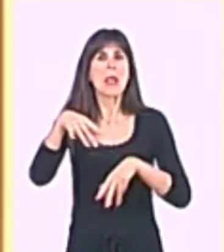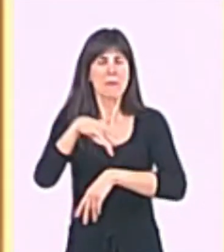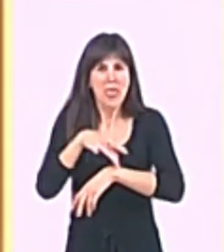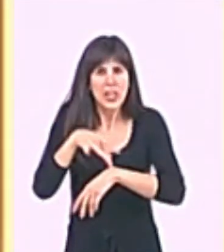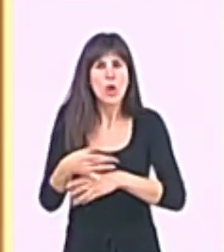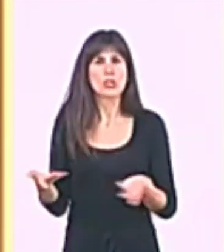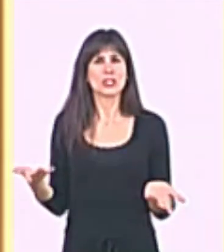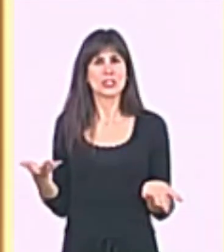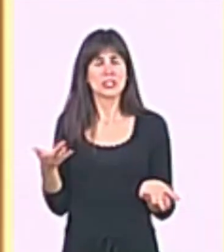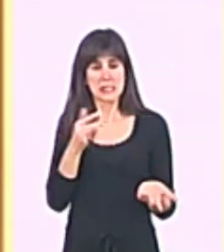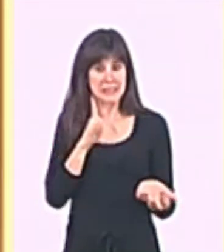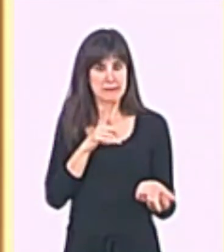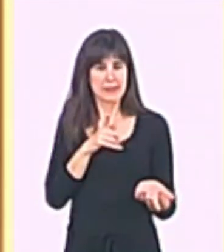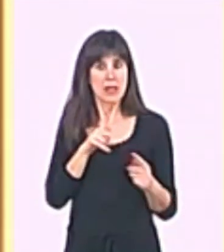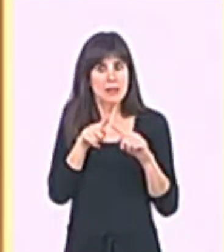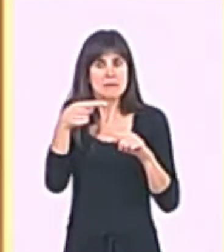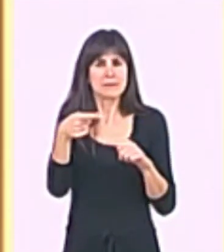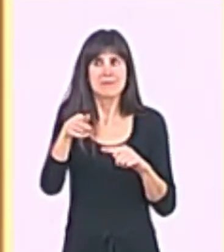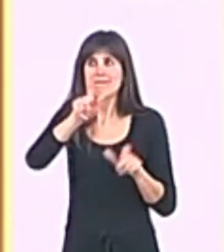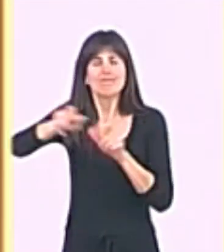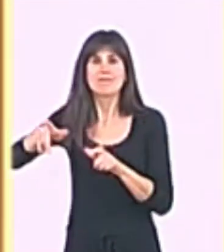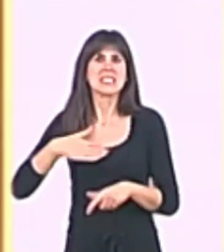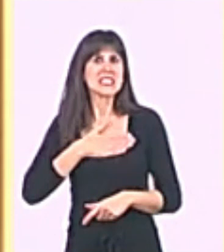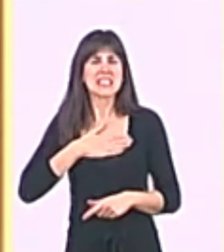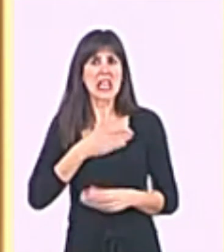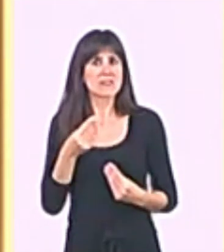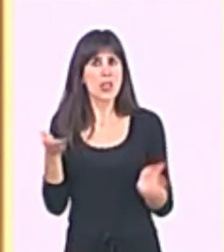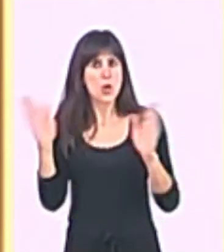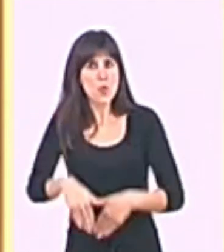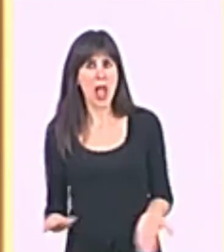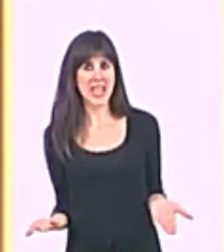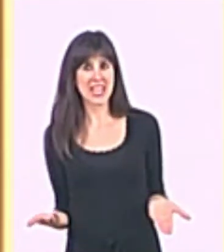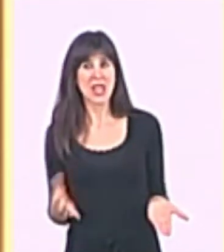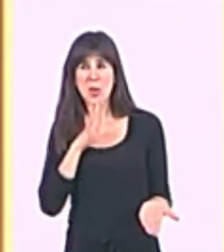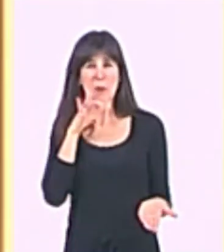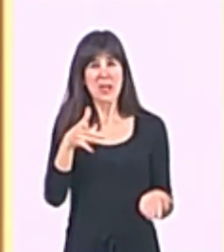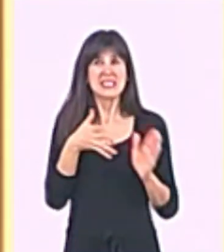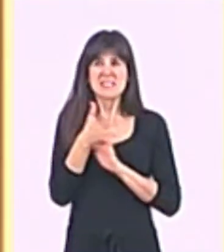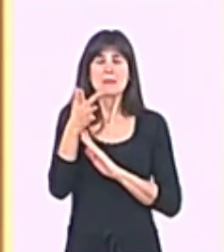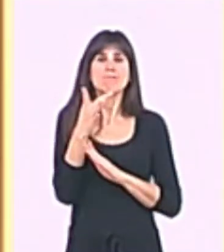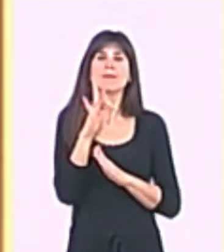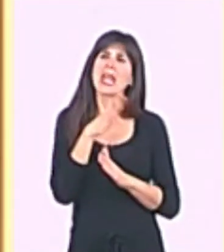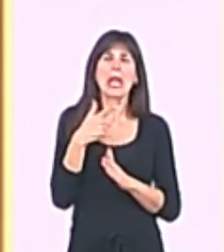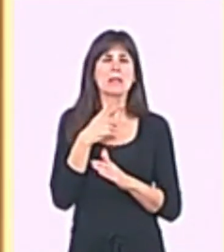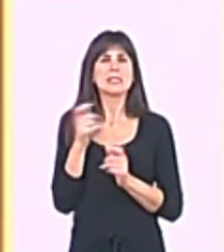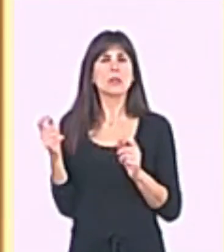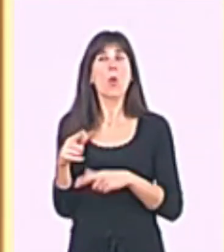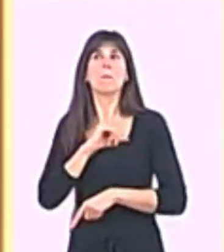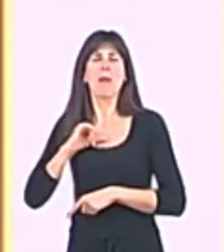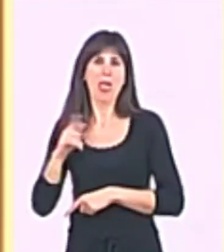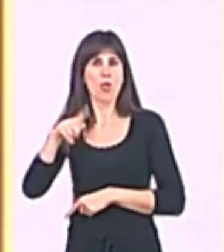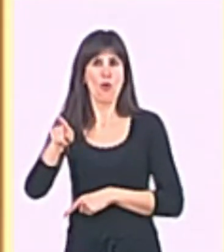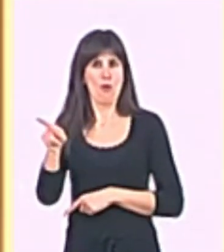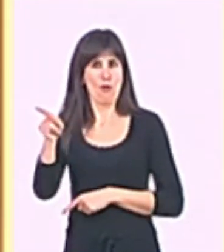Y estando provocando gran insatisfacción a la ciudadanía para que suscriban seguros privados. Y si no, mírese